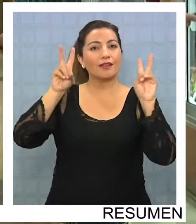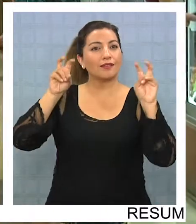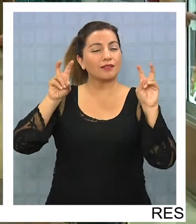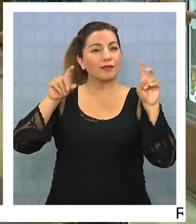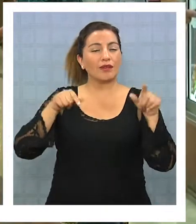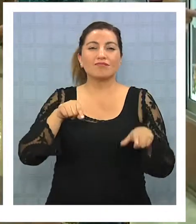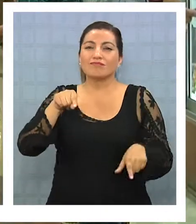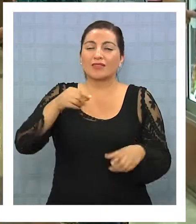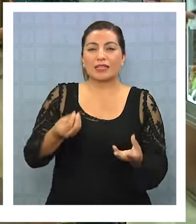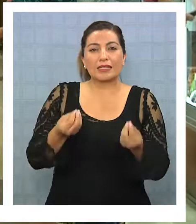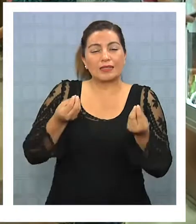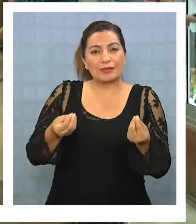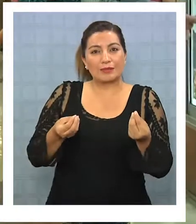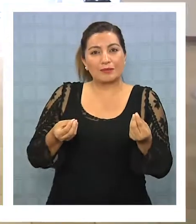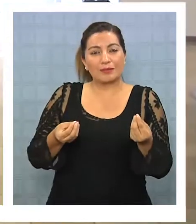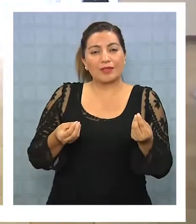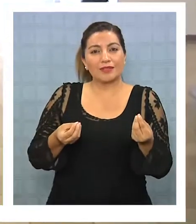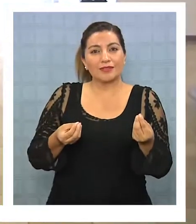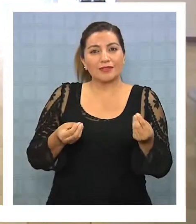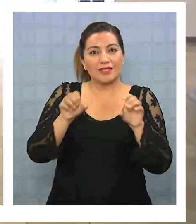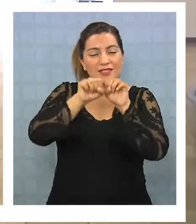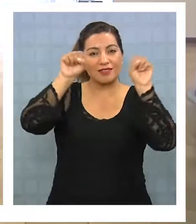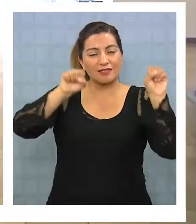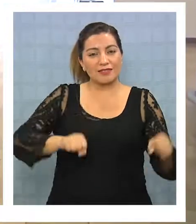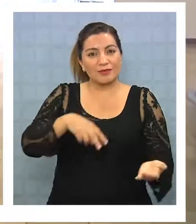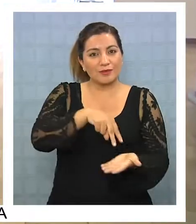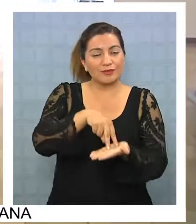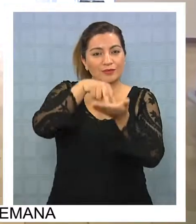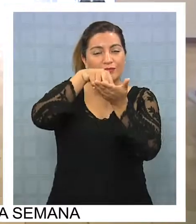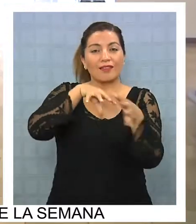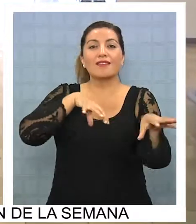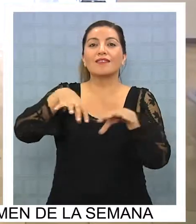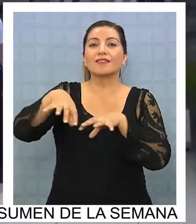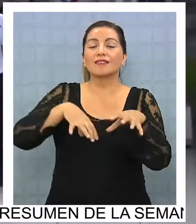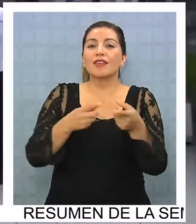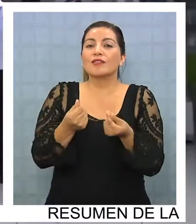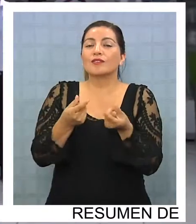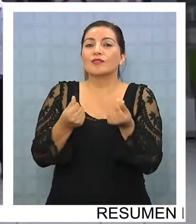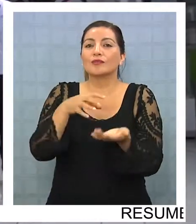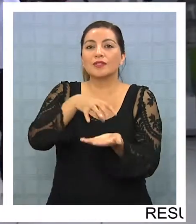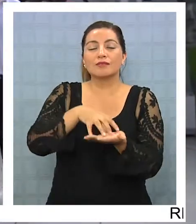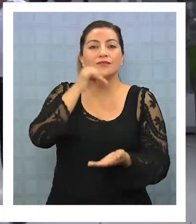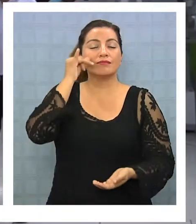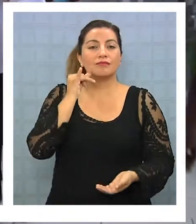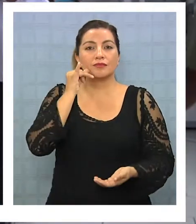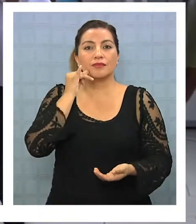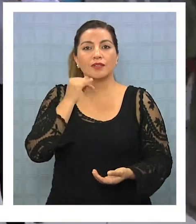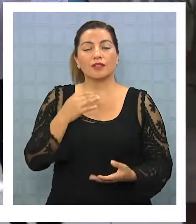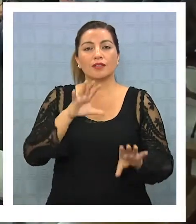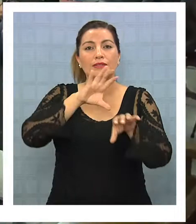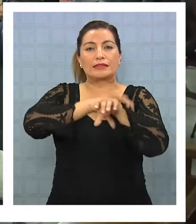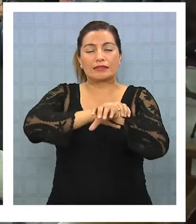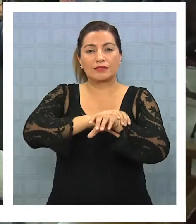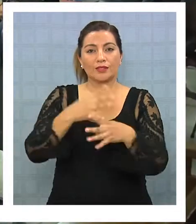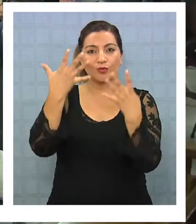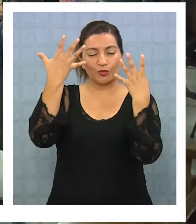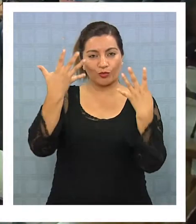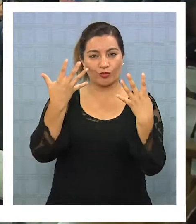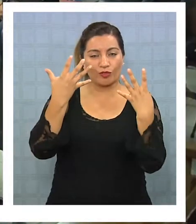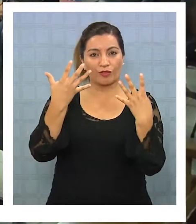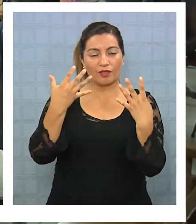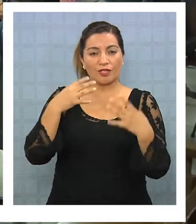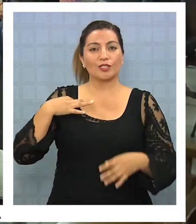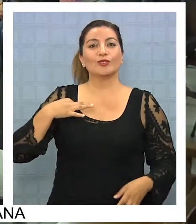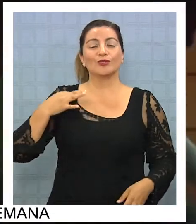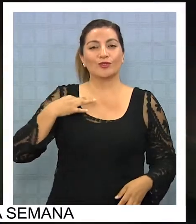posibles efectos que tendría en el sistema franco y, por ende, en la actividad económica regional, la detención de los nueve ciudadanos bolivianos en la